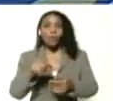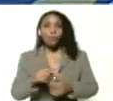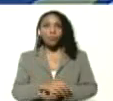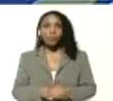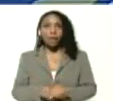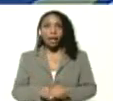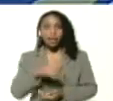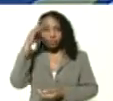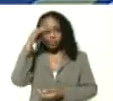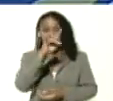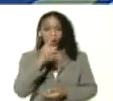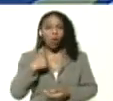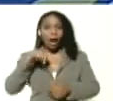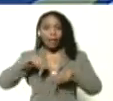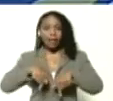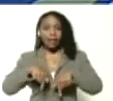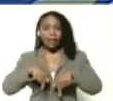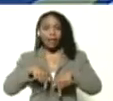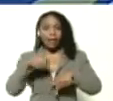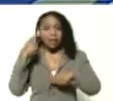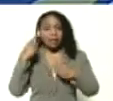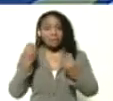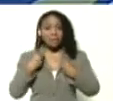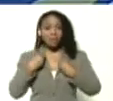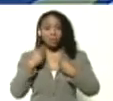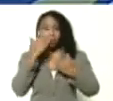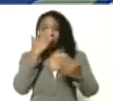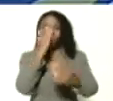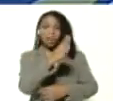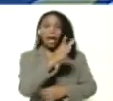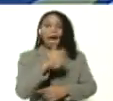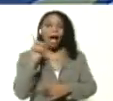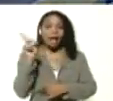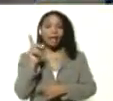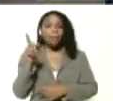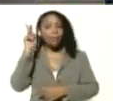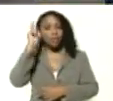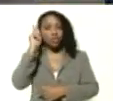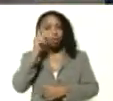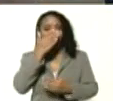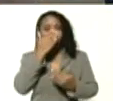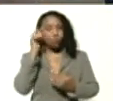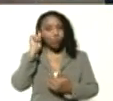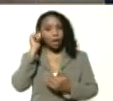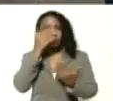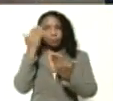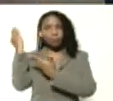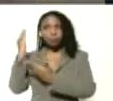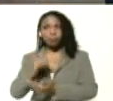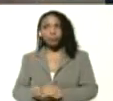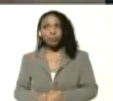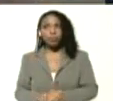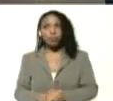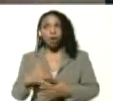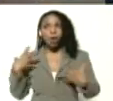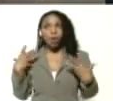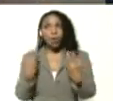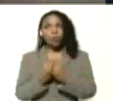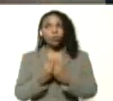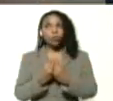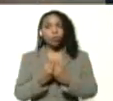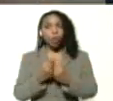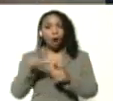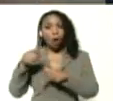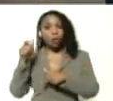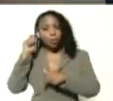Precisamente, el Liceo Fermín Toro en vivo y directo. Allá está la profesora Gisela Toro. Junto a Sandra